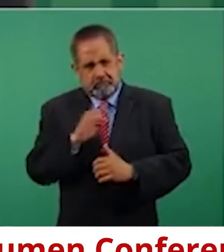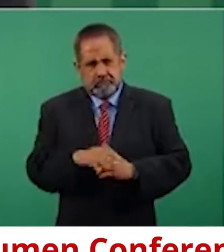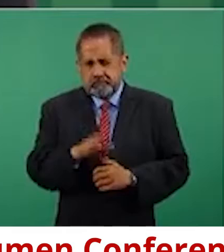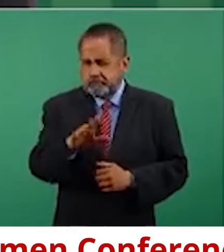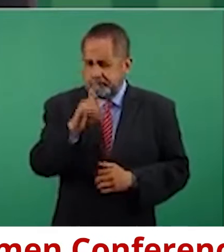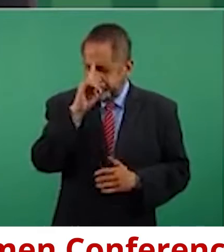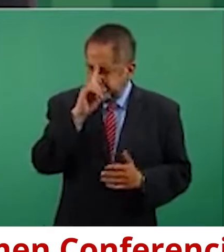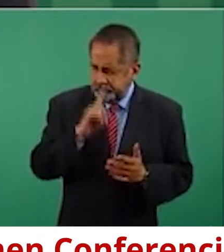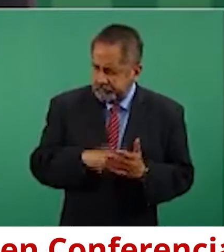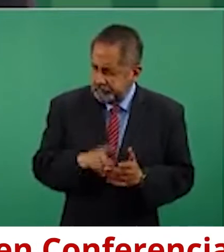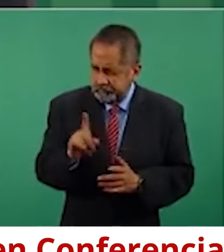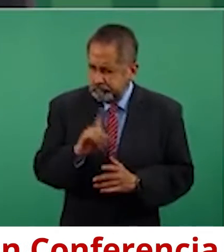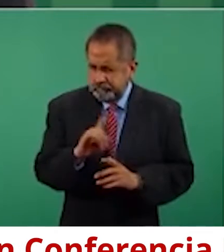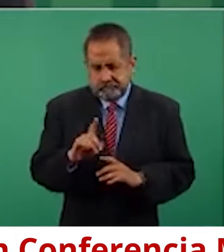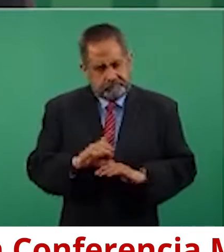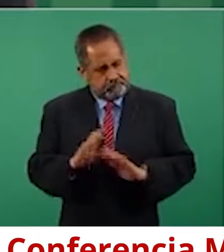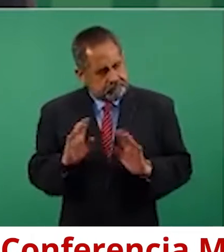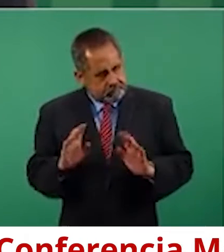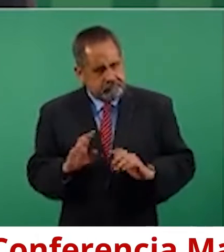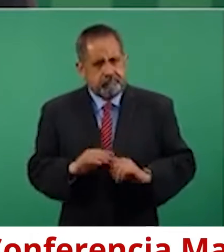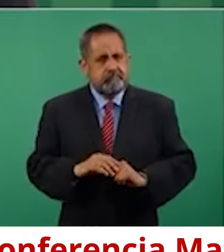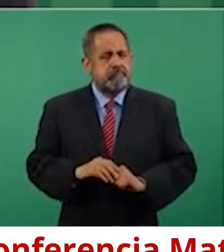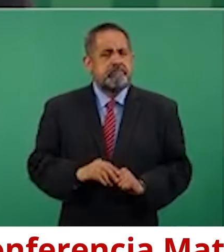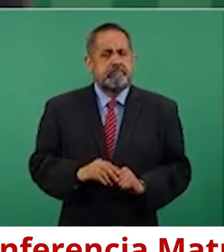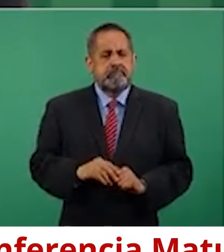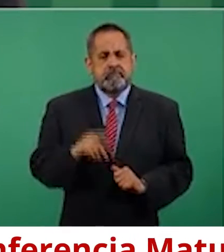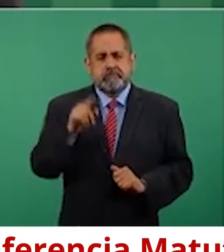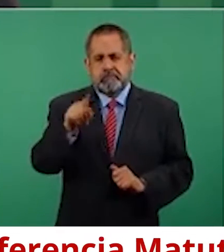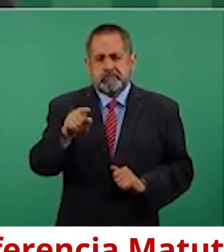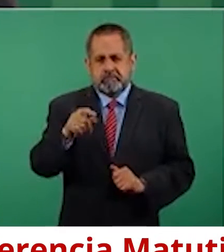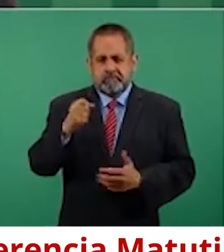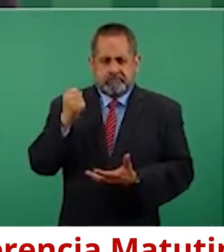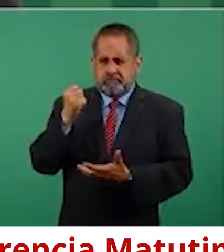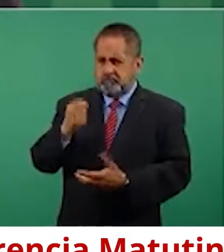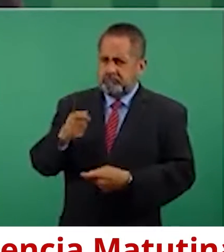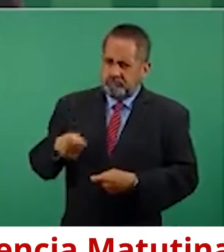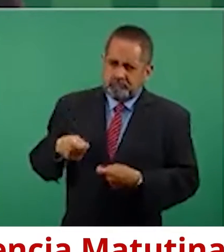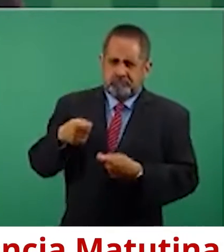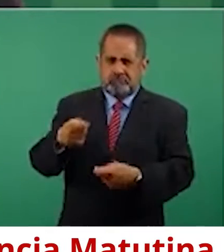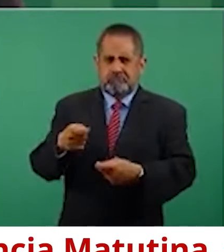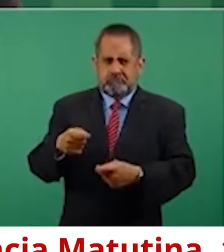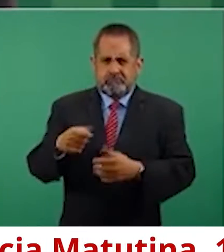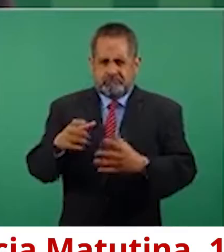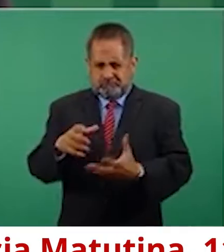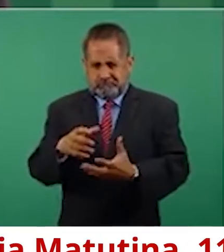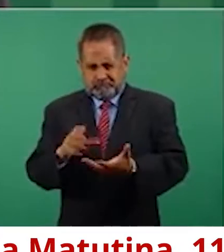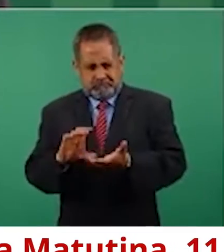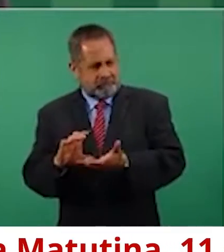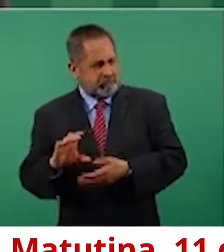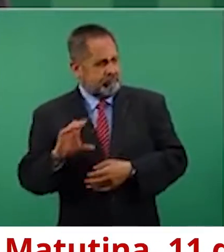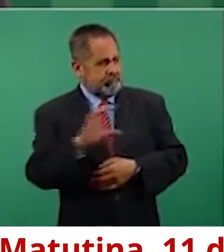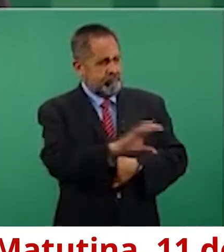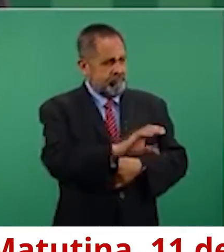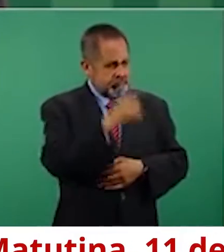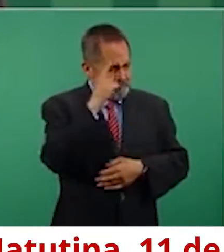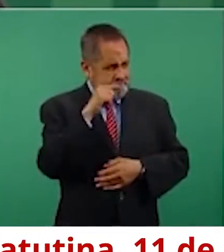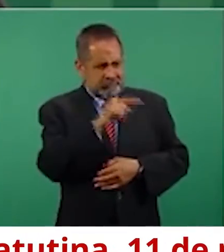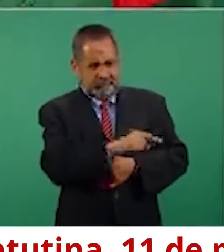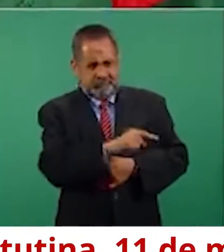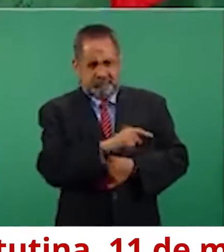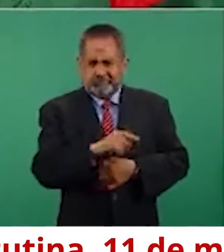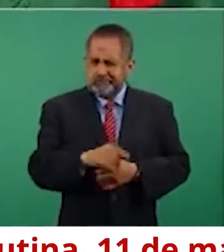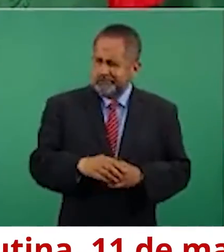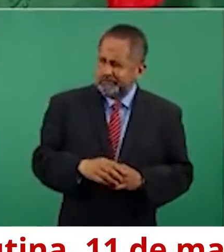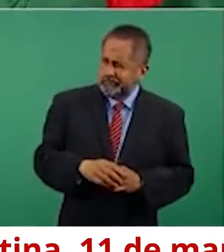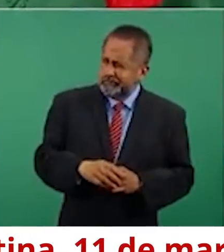creo que se le esté entregando el recurso destinado a las